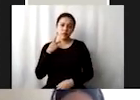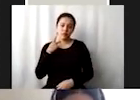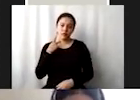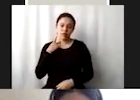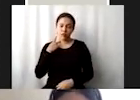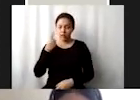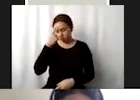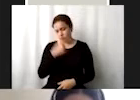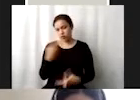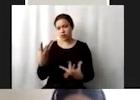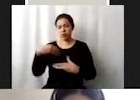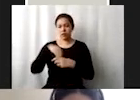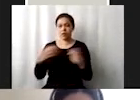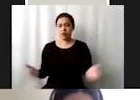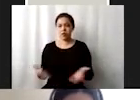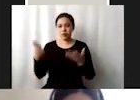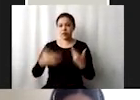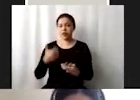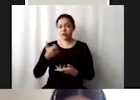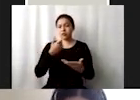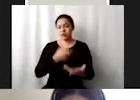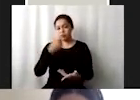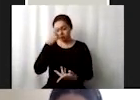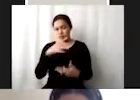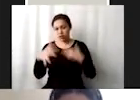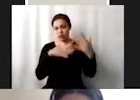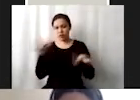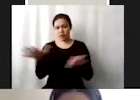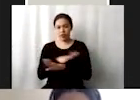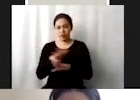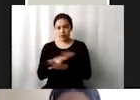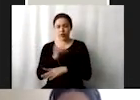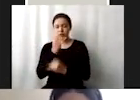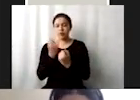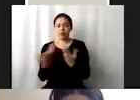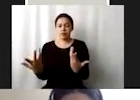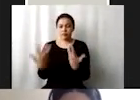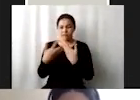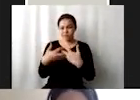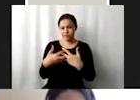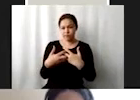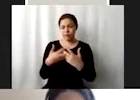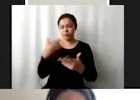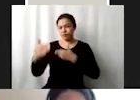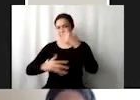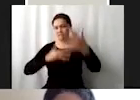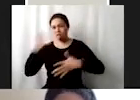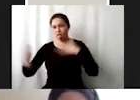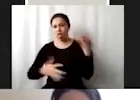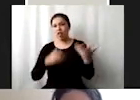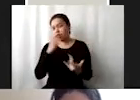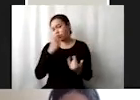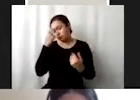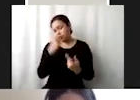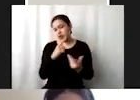promover la inclusión uso eficiente de recursos mitigación al cambio climático y adaptación a él desastres y todo esto por un marco